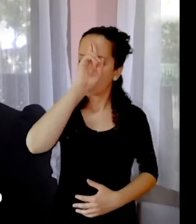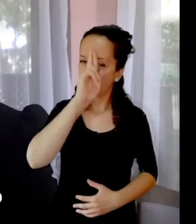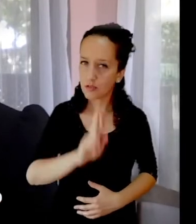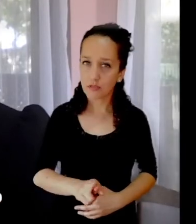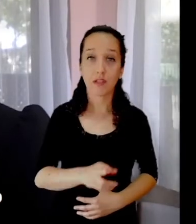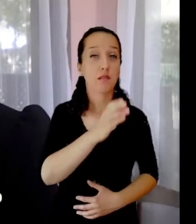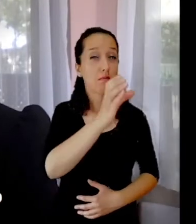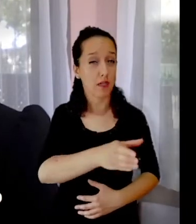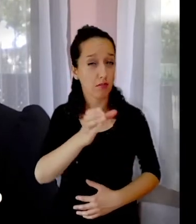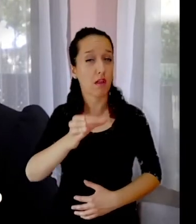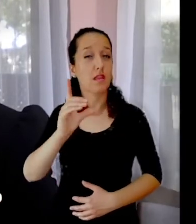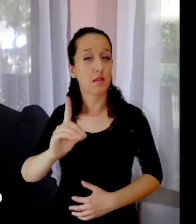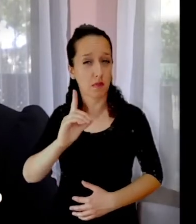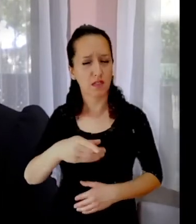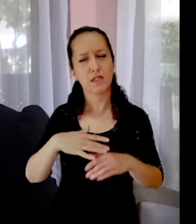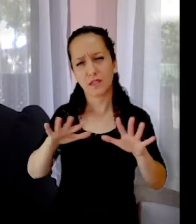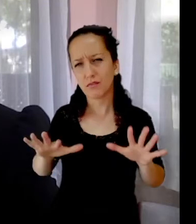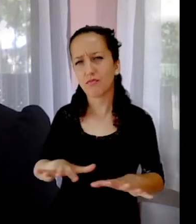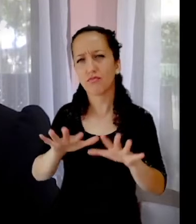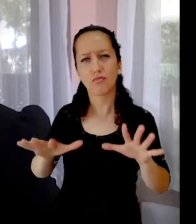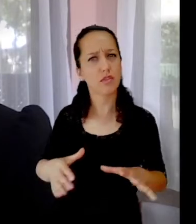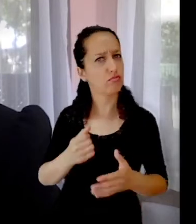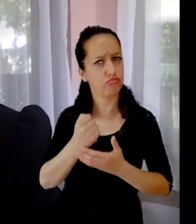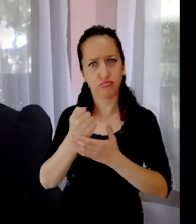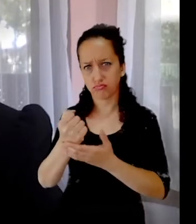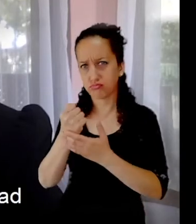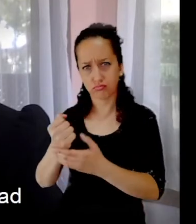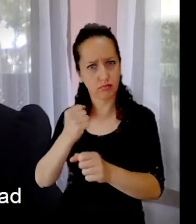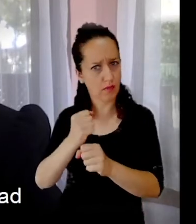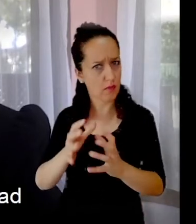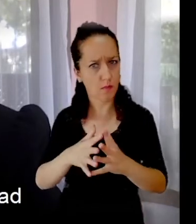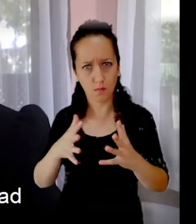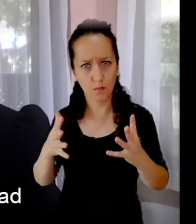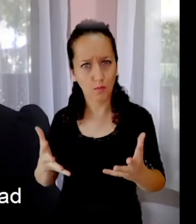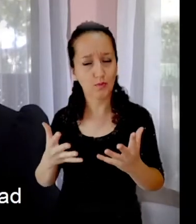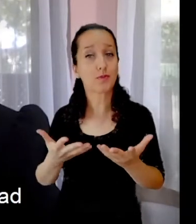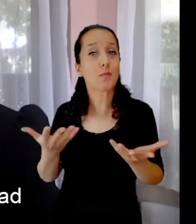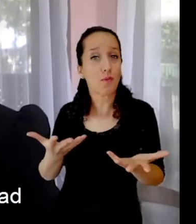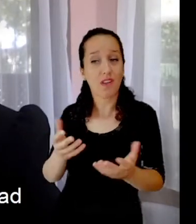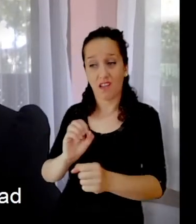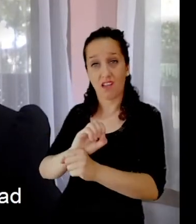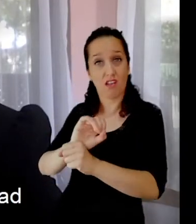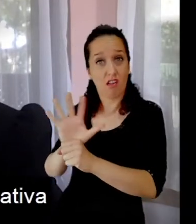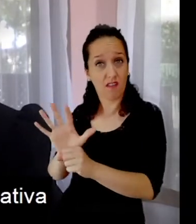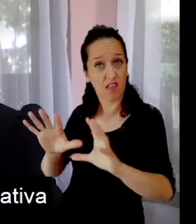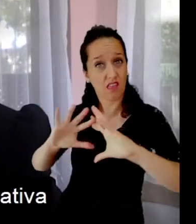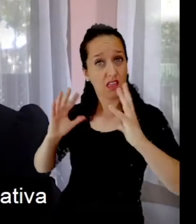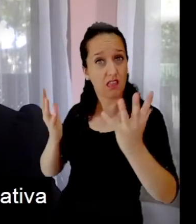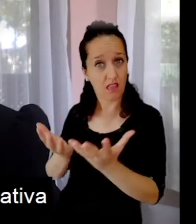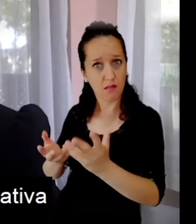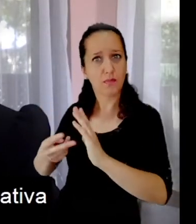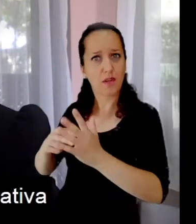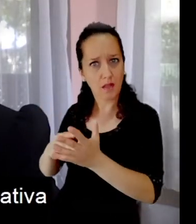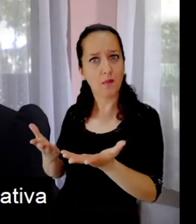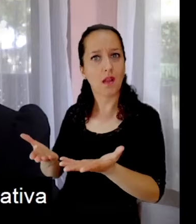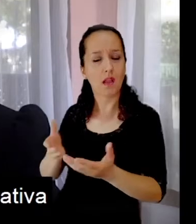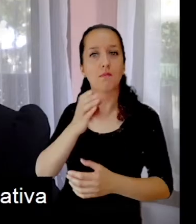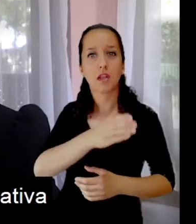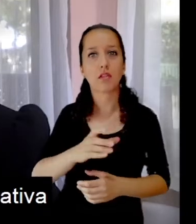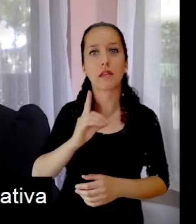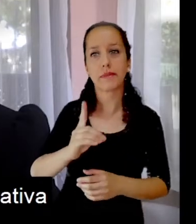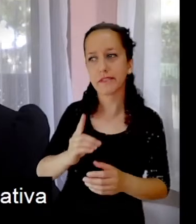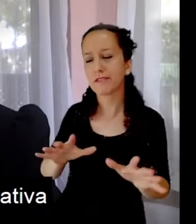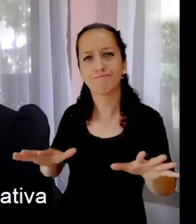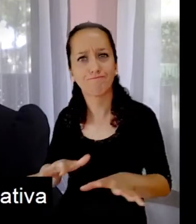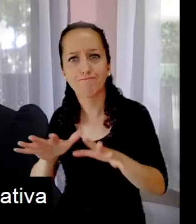reconocemos el gran esfuerzo y contribución de las personas con discapacidad en la respuesta inclusiva